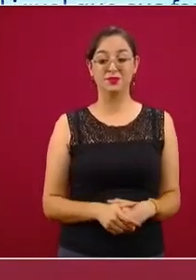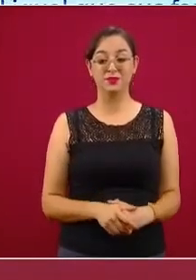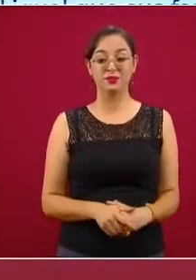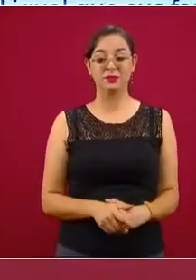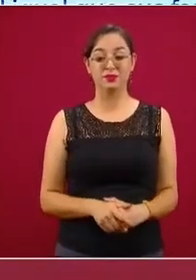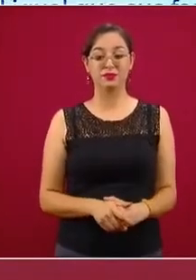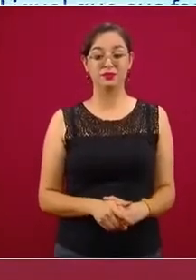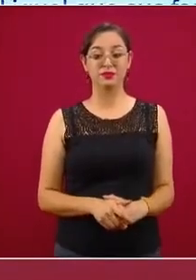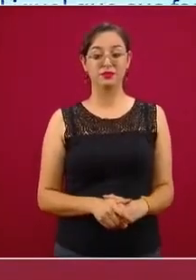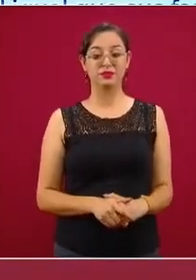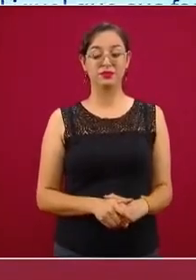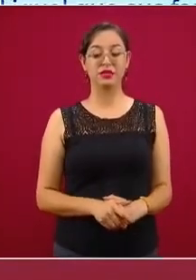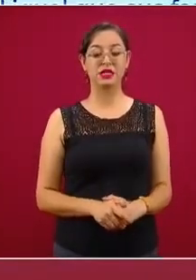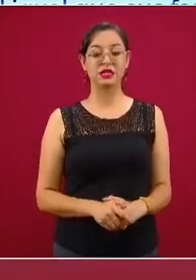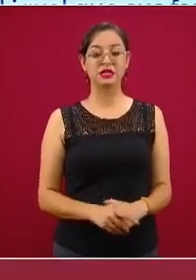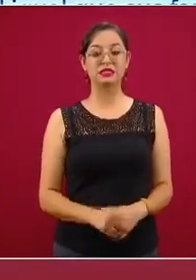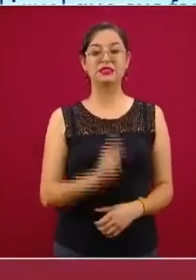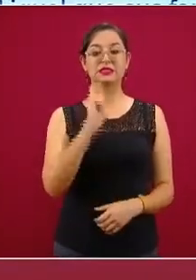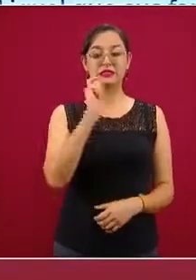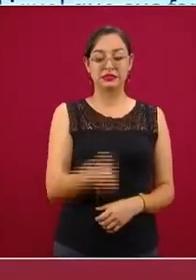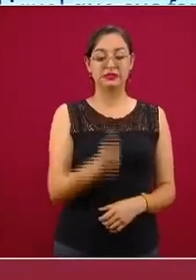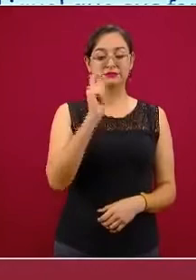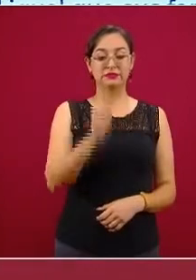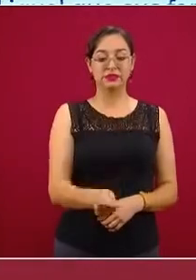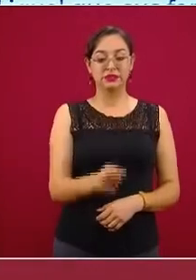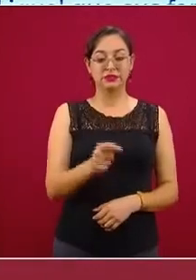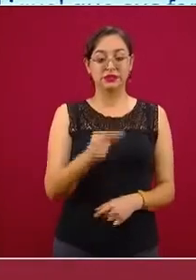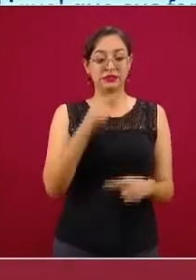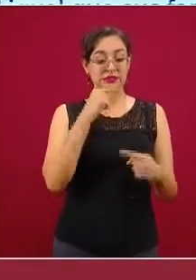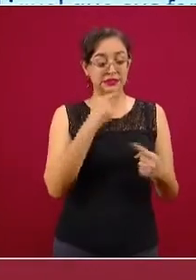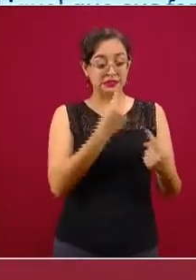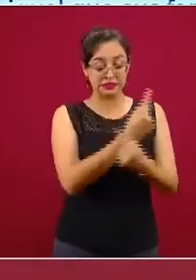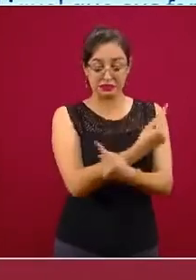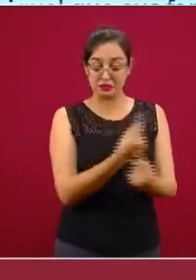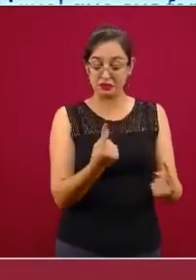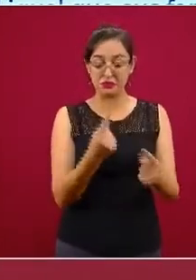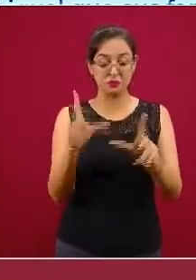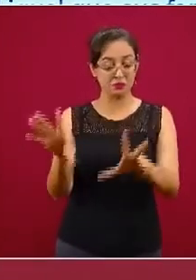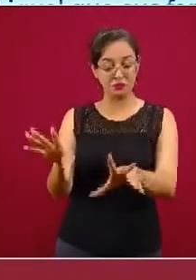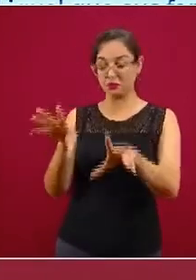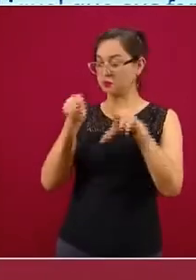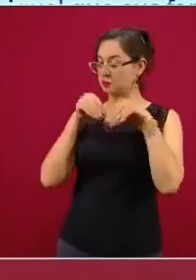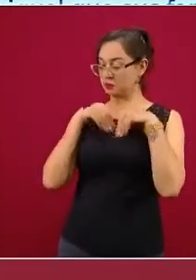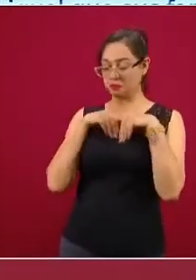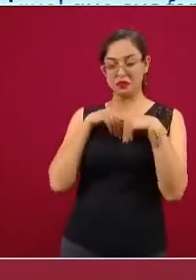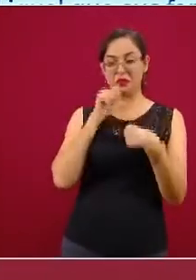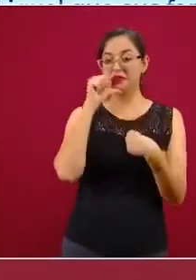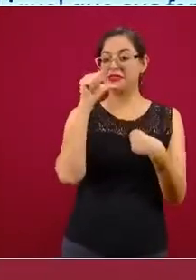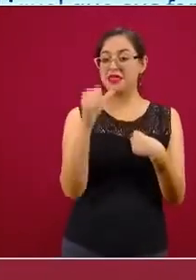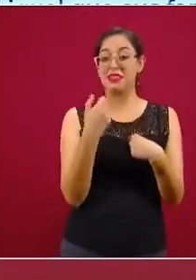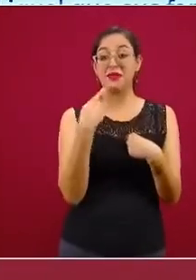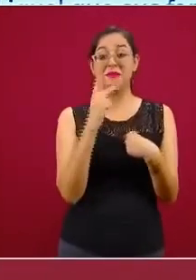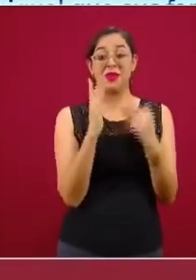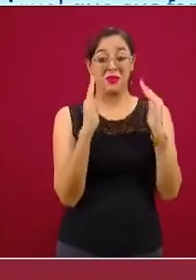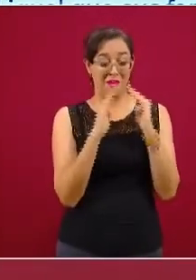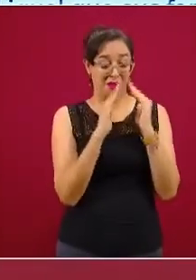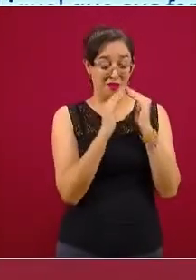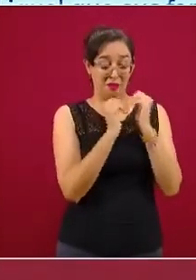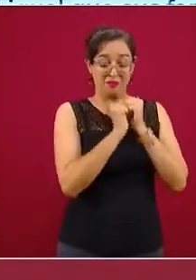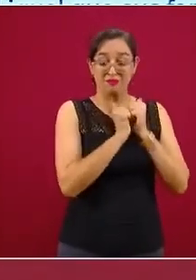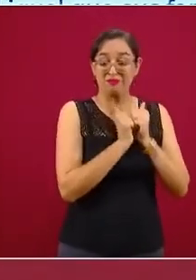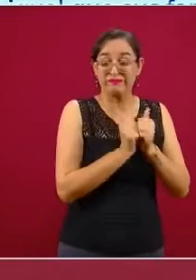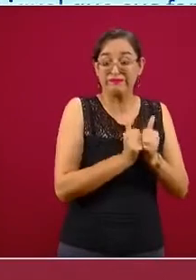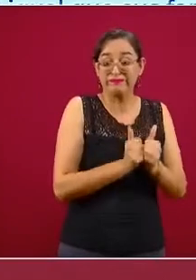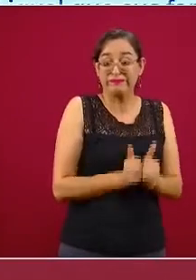a aquellos niños que afortunadamente no se contagian, pero viven en confinamiento mucho tiempo, si